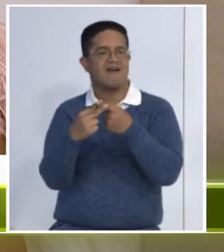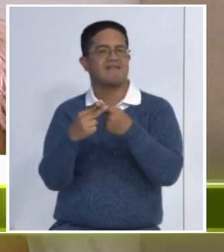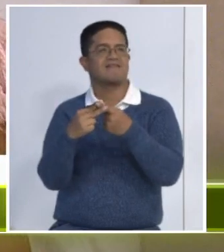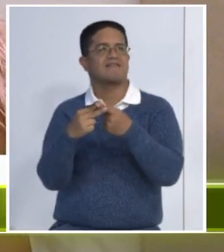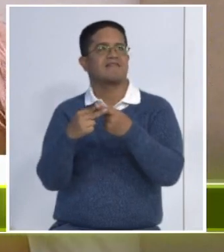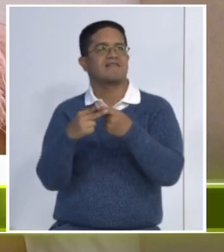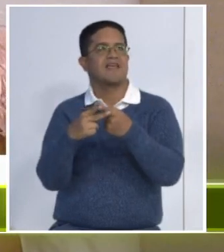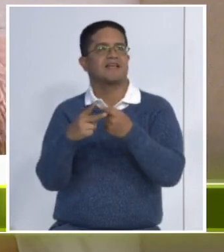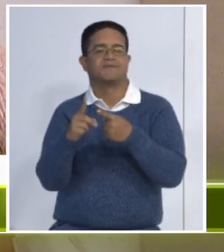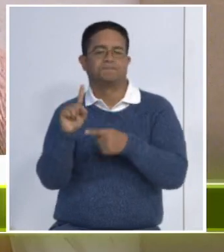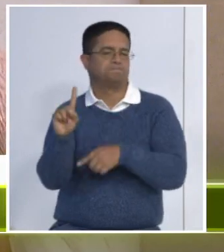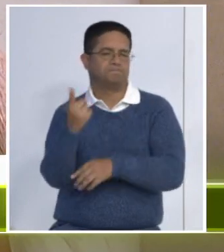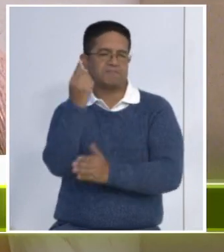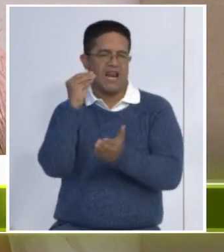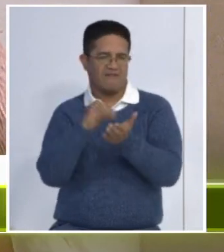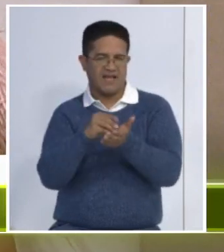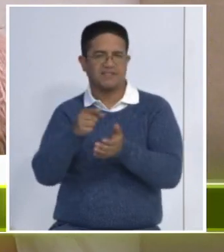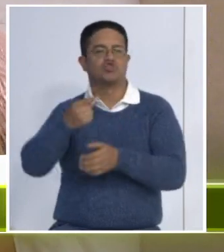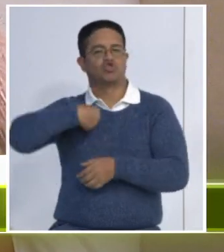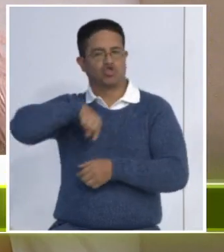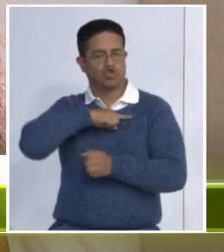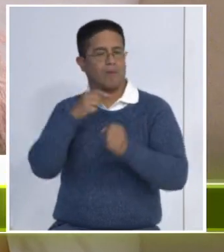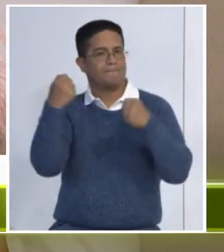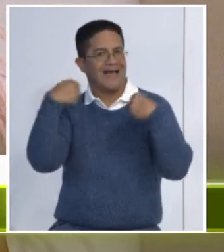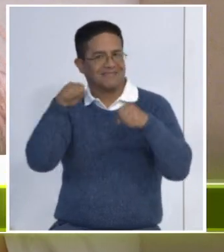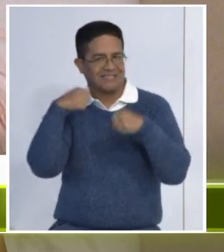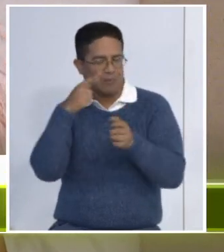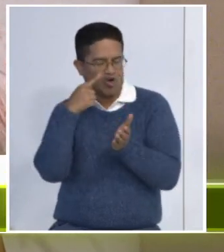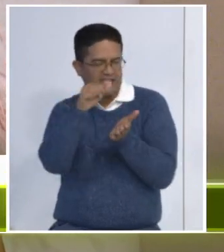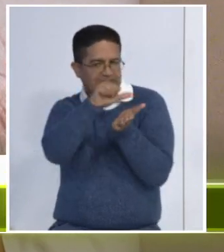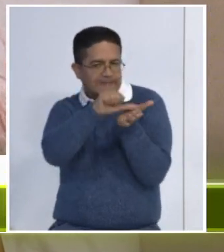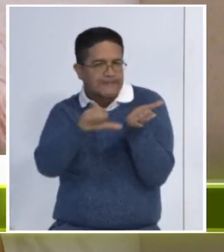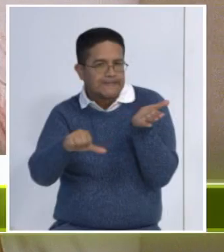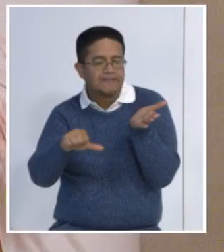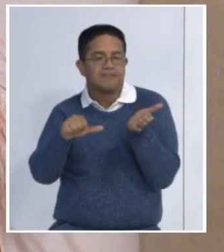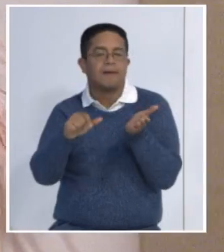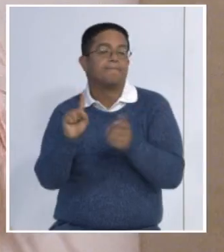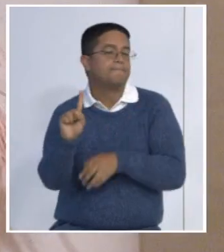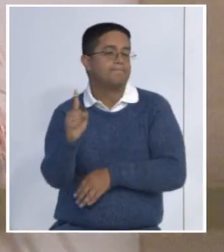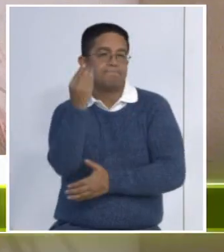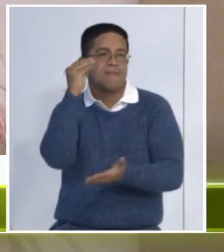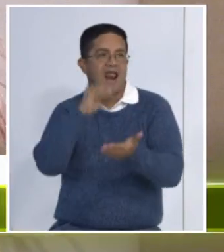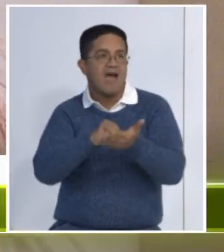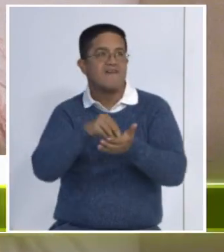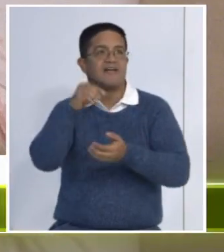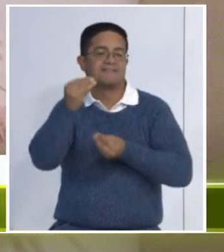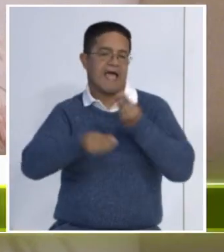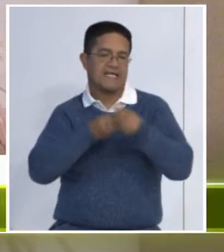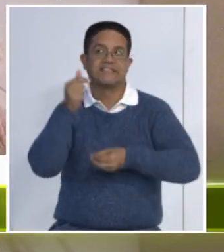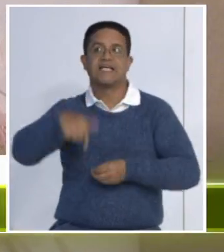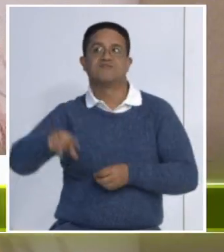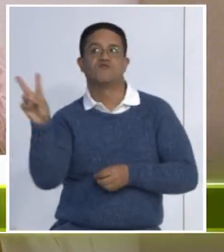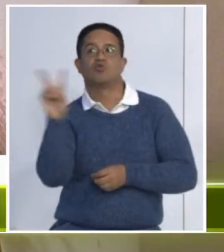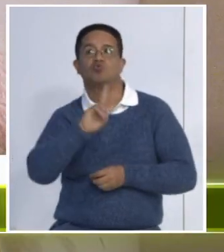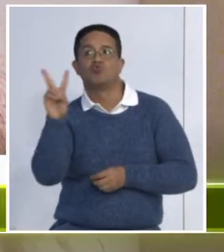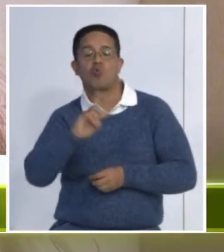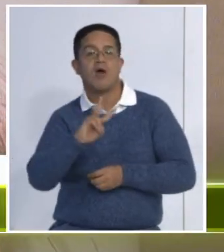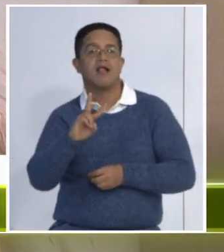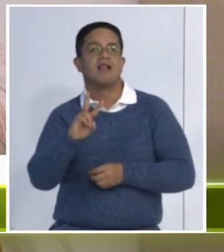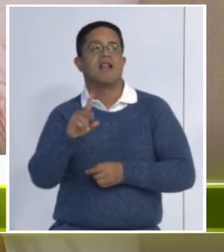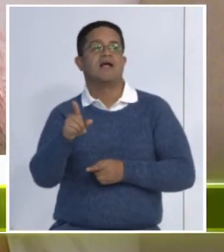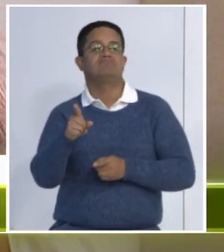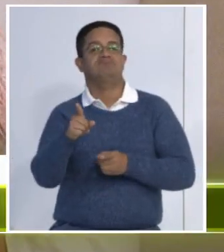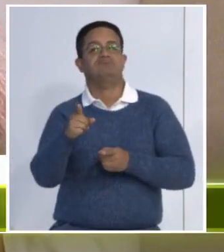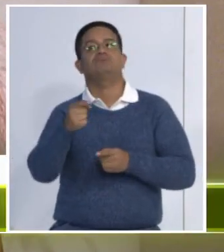Es la primera vez que una sociedad hace una actividad de este tipo. Es la primera vez que se hace en nuestro país una actividad de este tipo. En esta oportunidad estuvo guiada por la